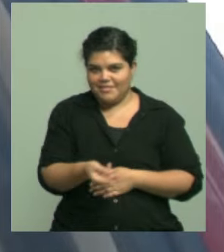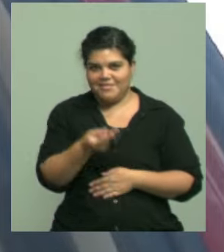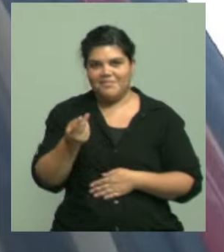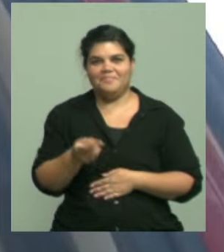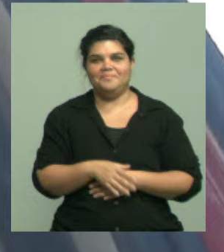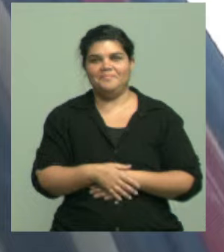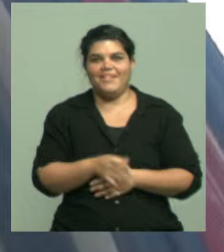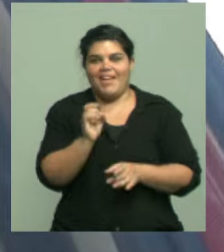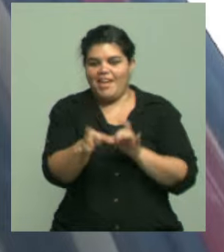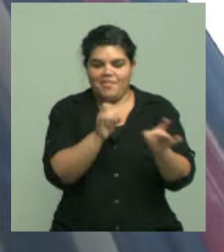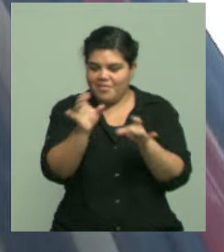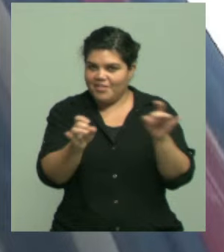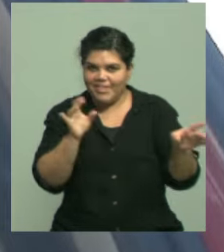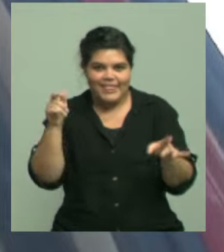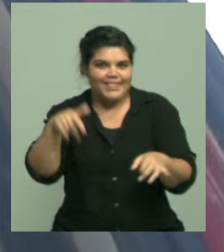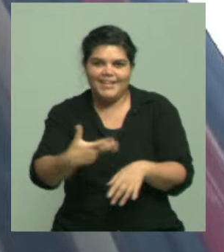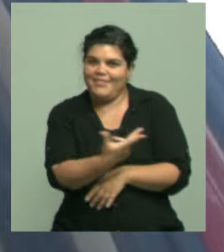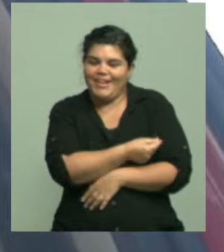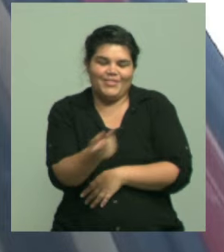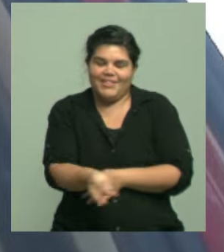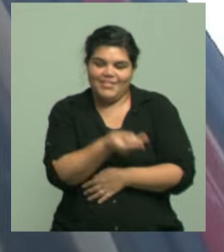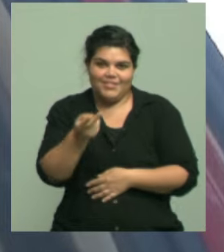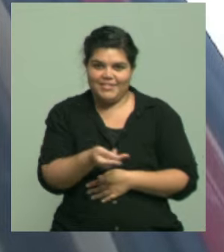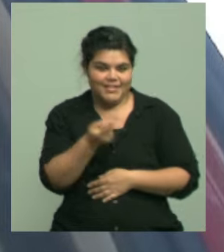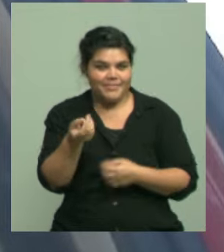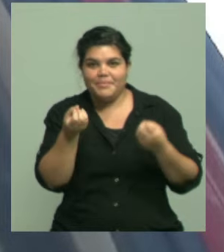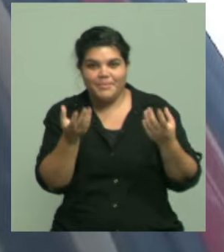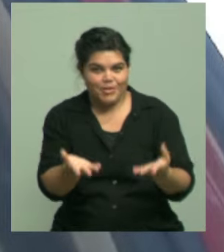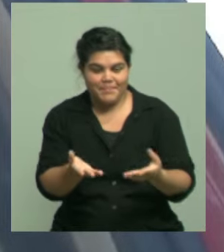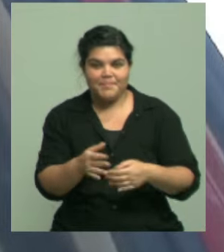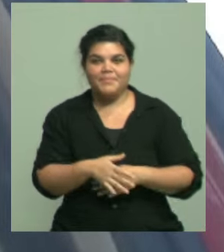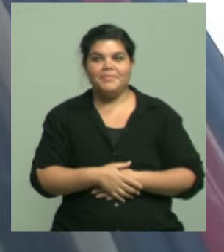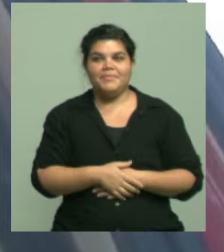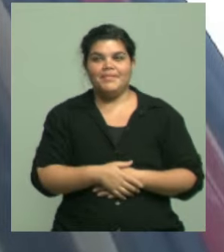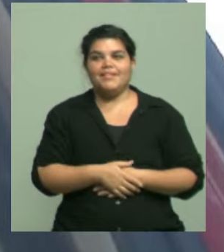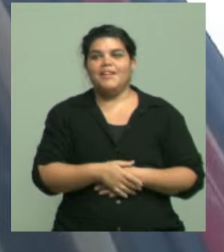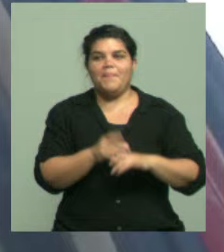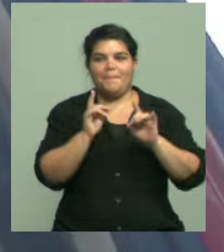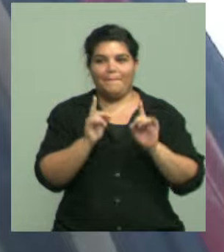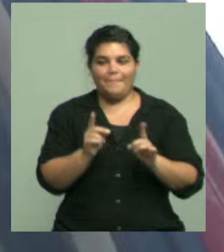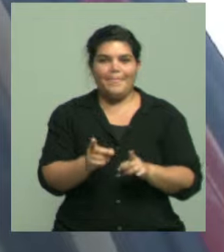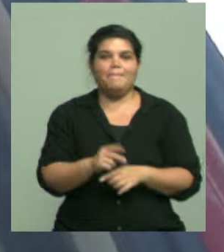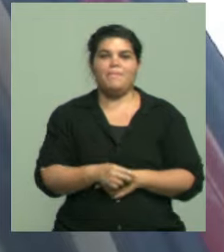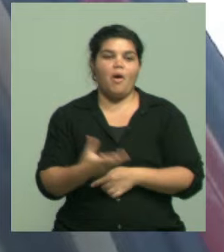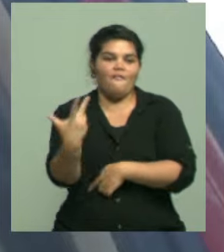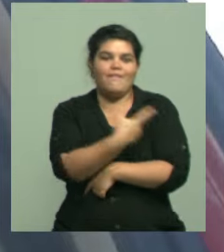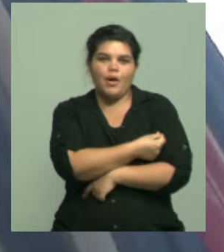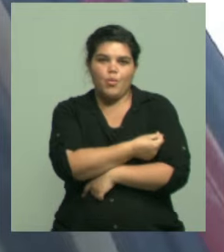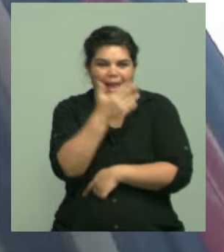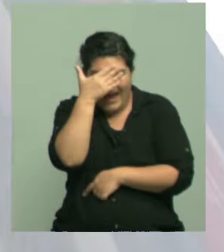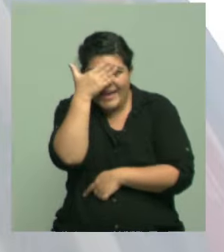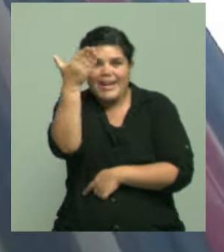epidemiológico, porque la vacuna lo que hace es proteger contra las formas graves ante las